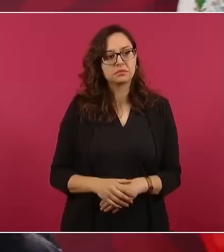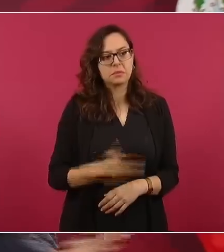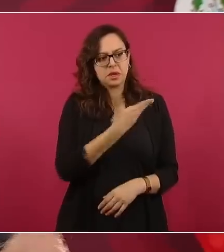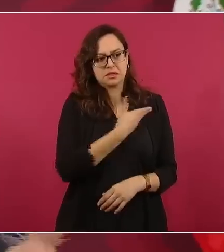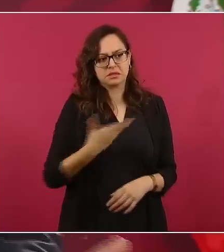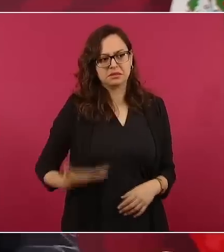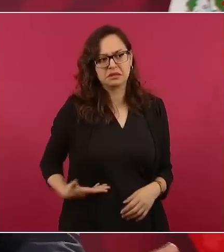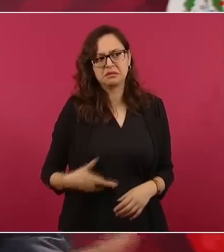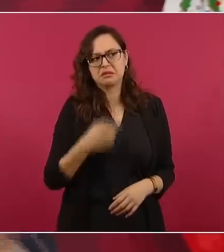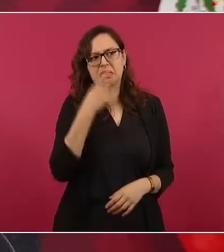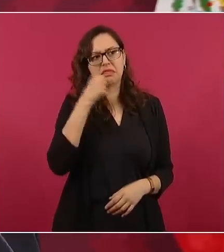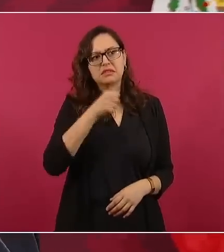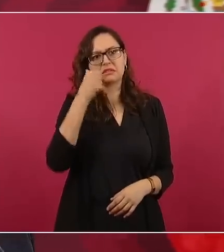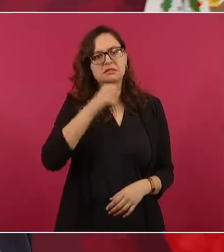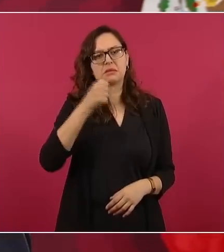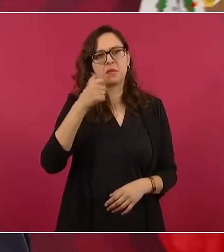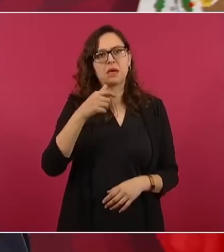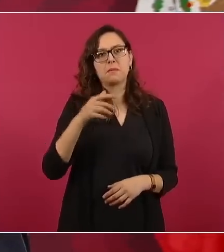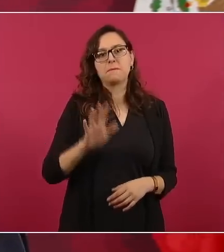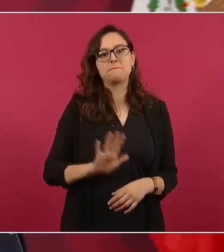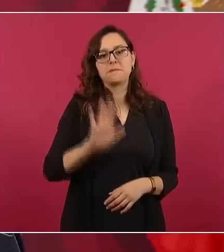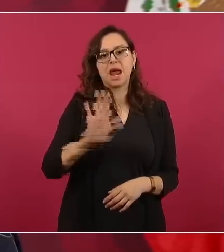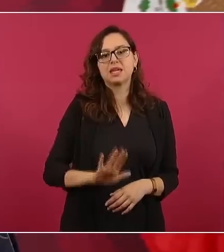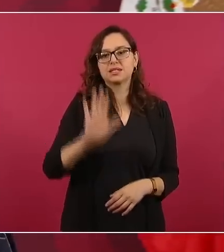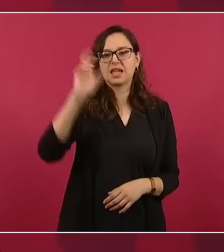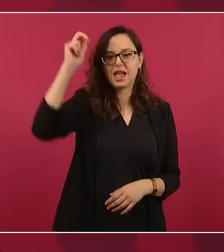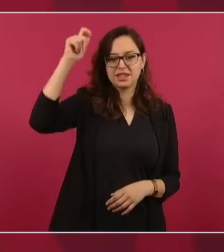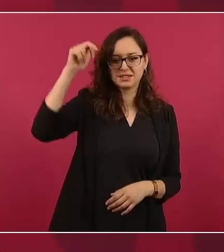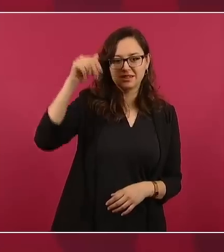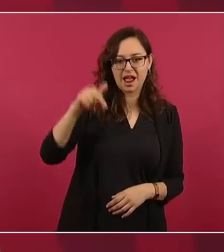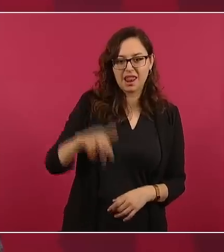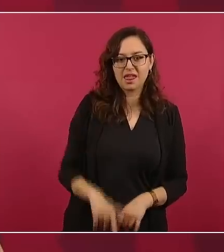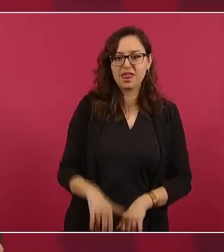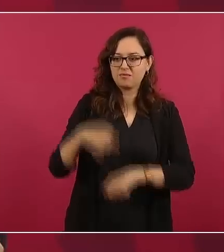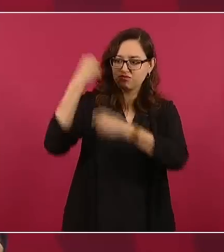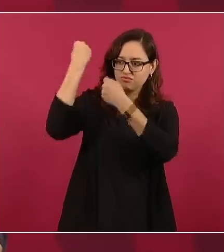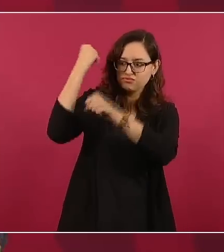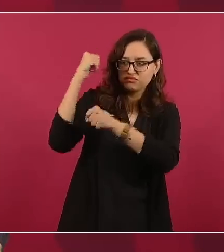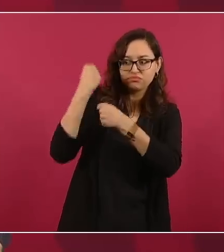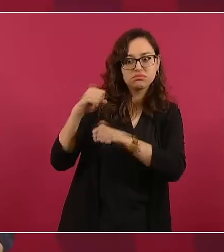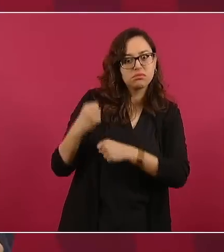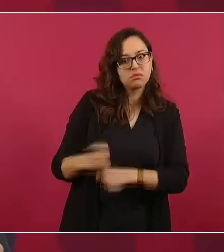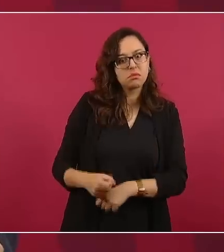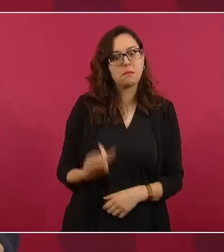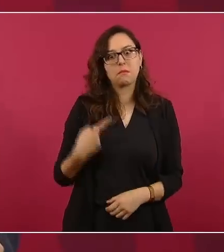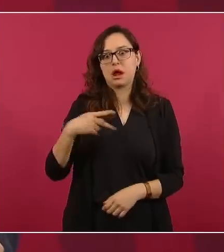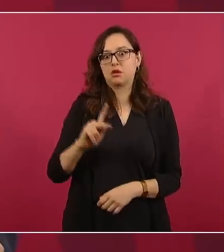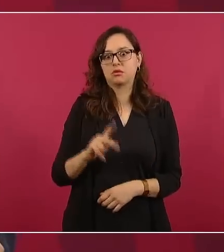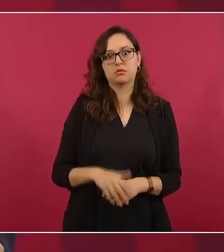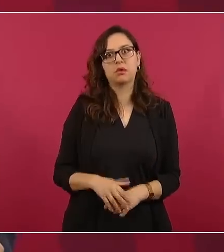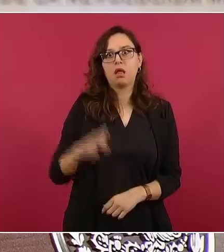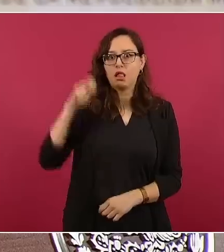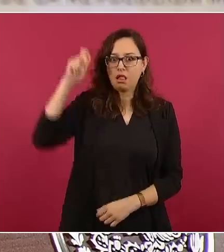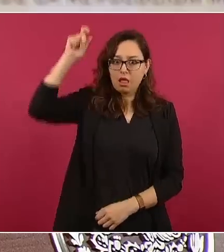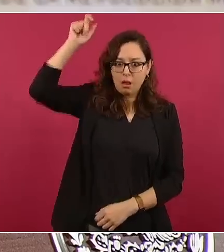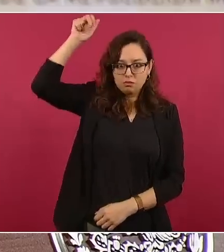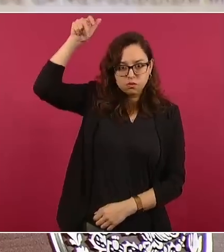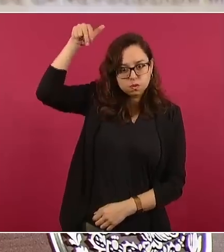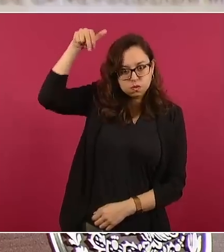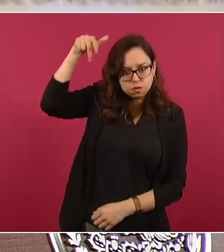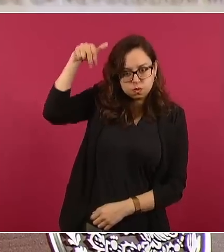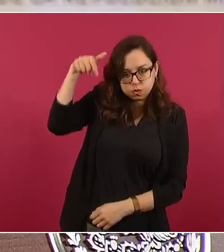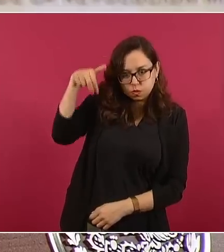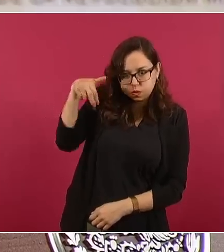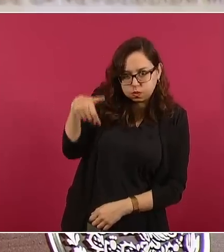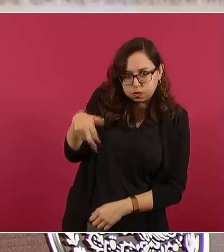pero no se llega, no se avanza?